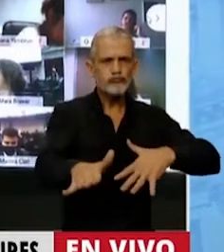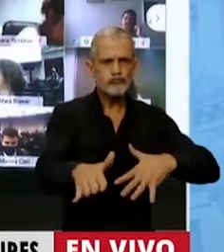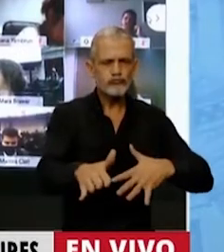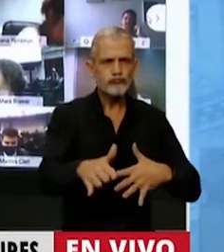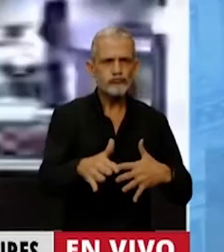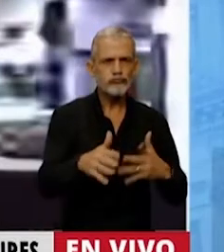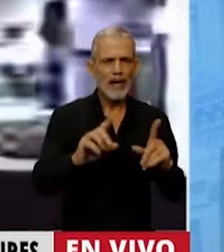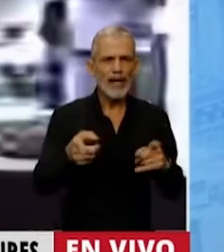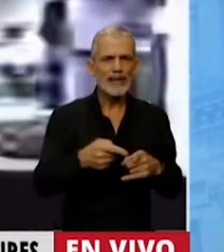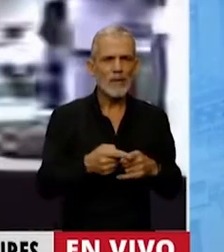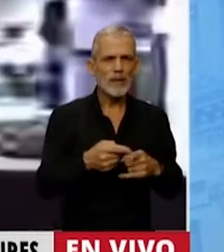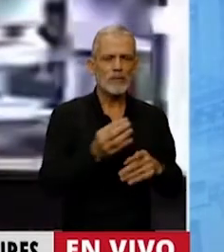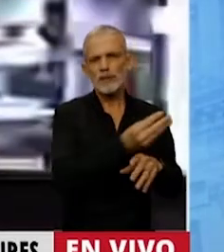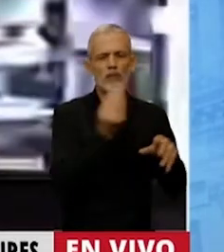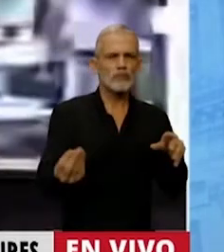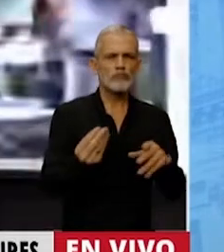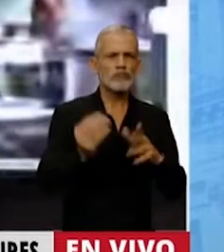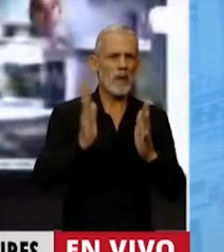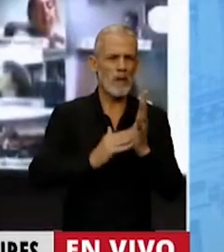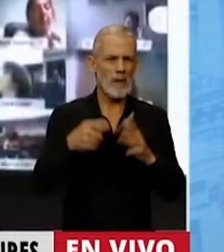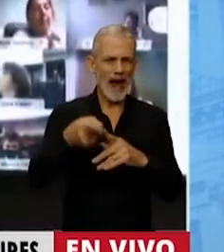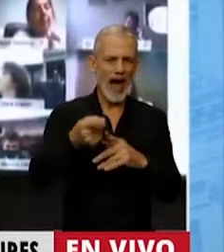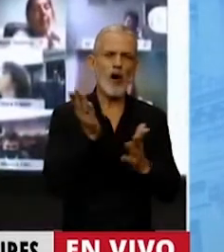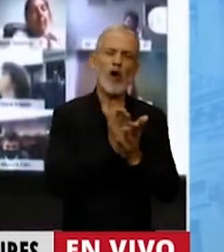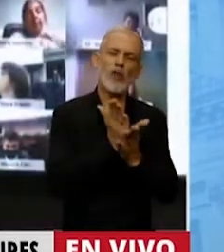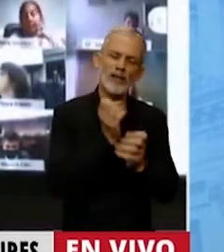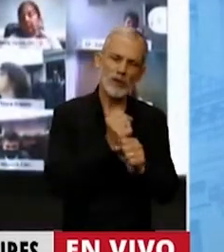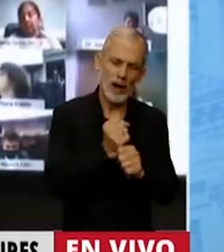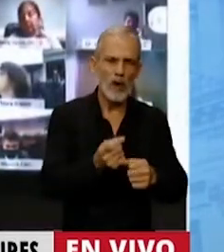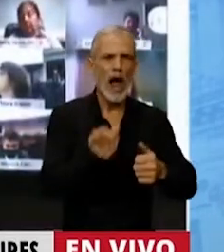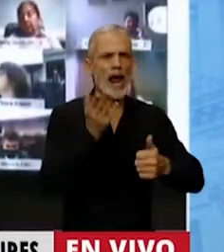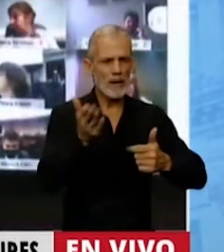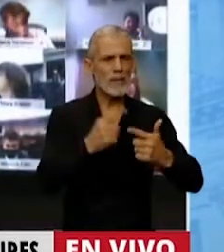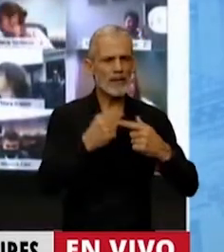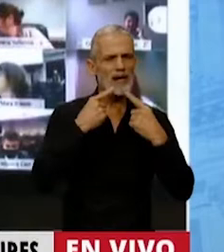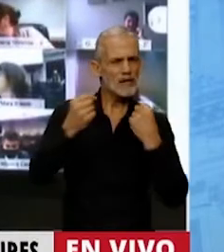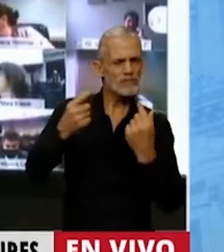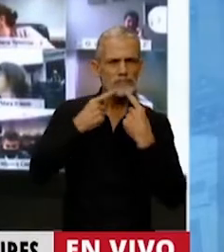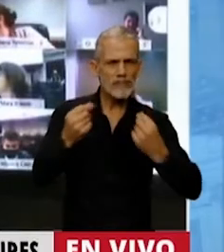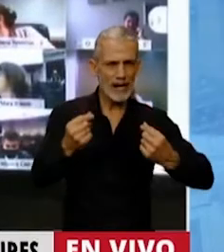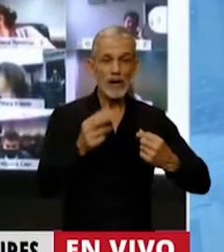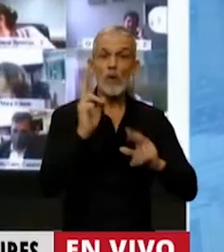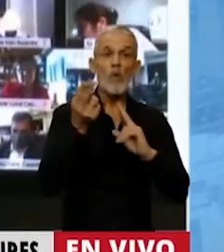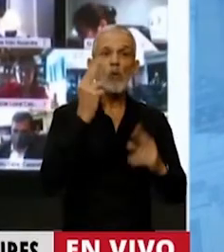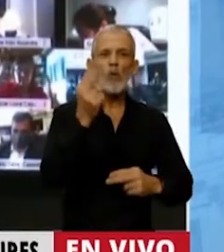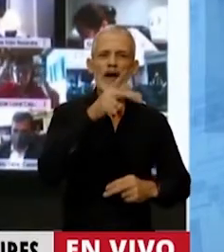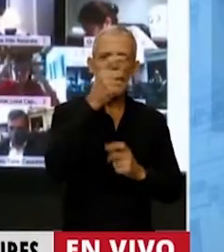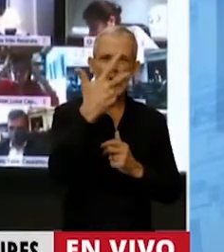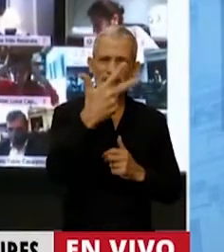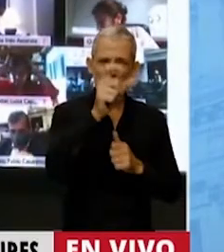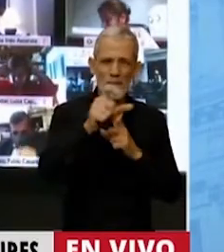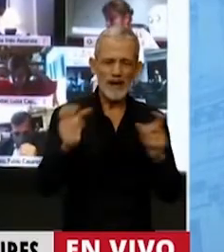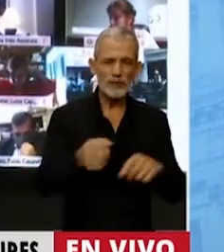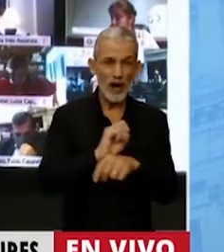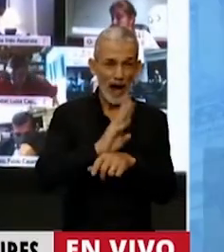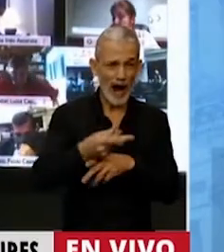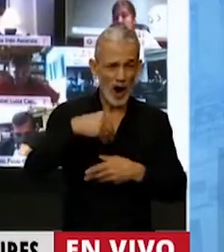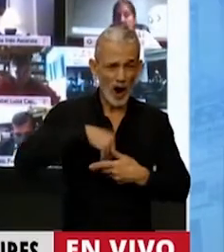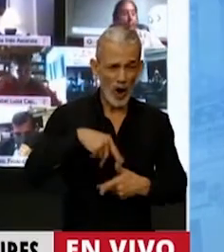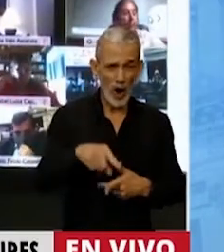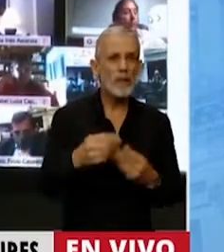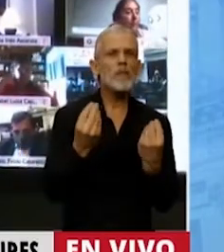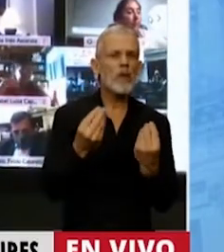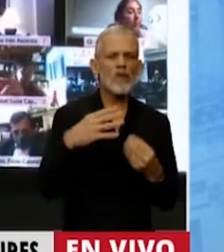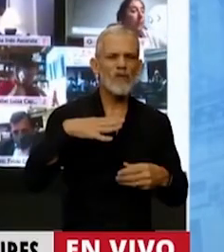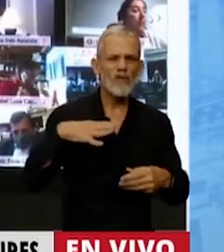el pase a planta, sus derechos laborales y denunciando entre otras cosas que murieron 3 trabajadores por COVID por la falta